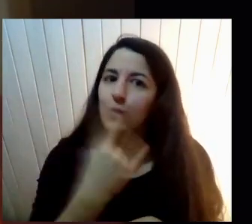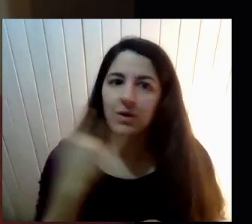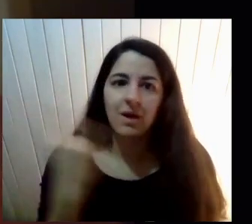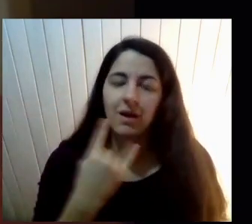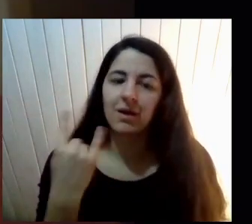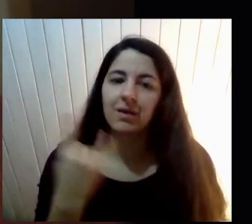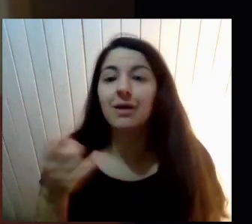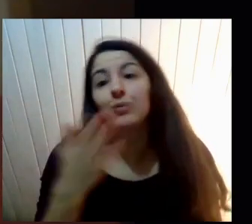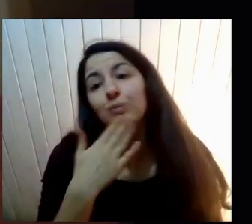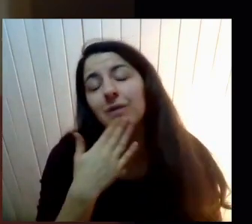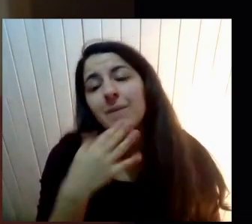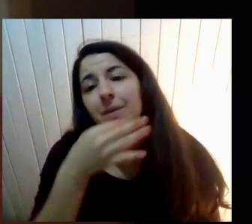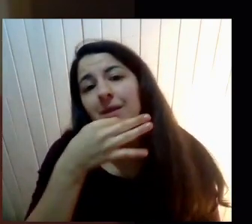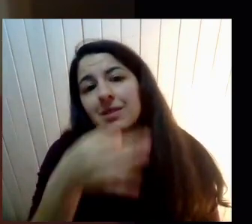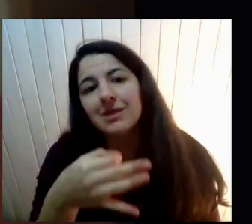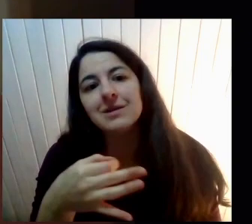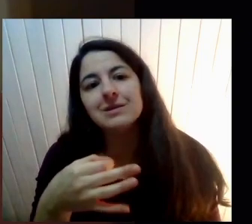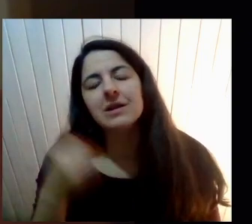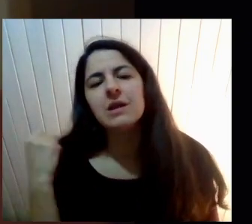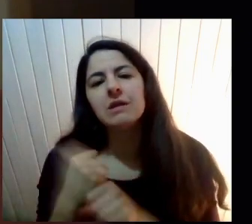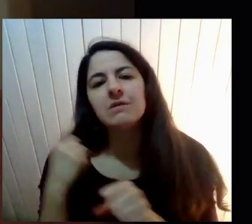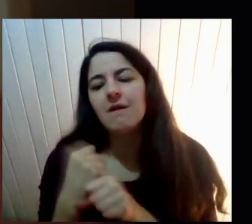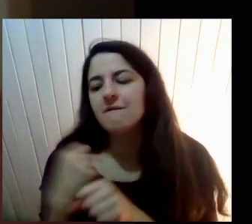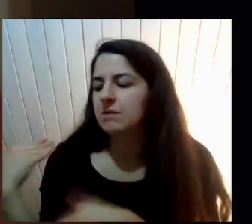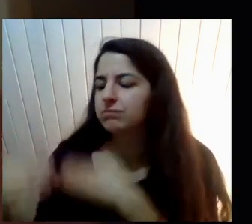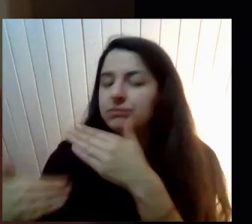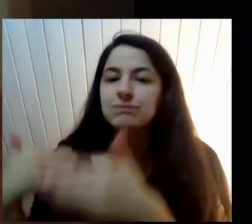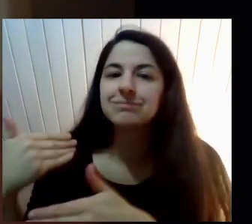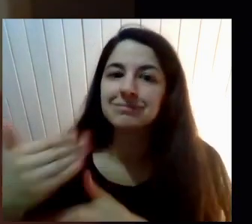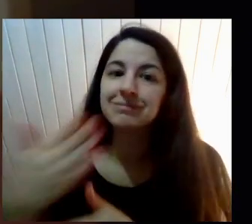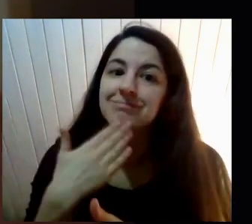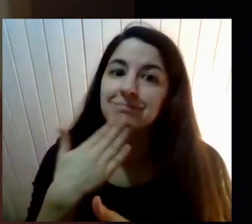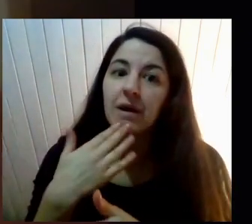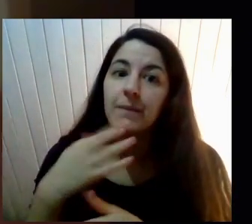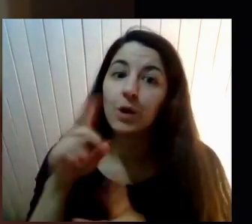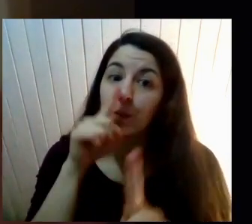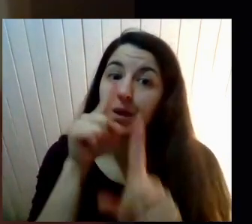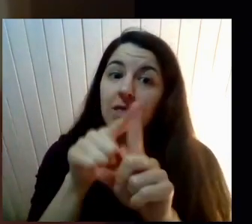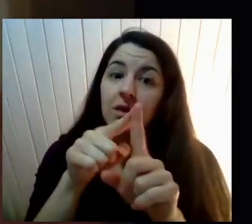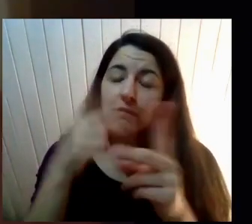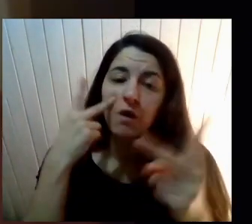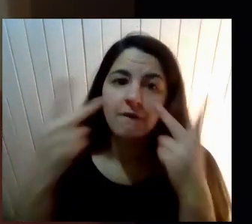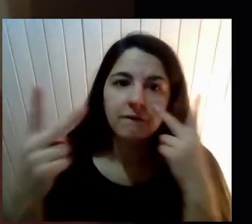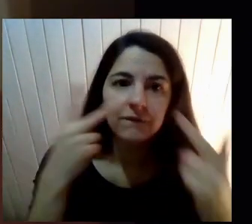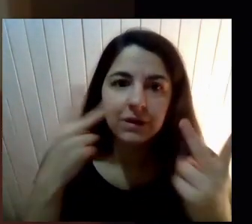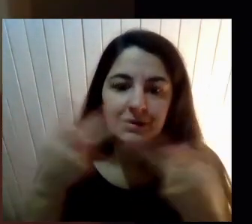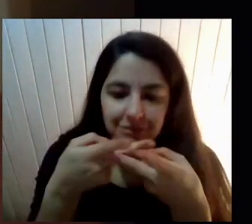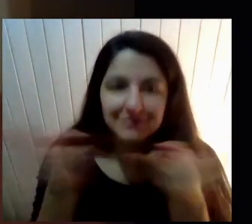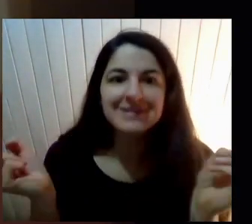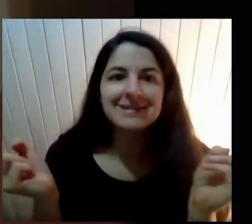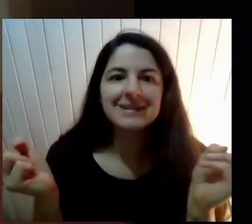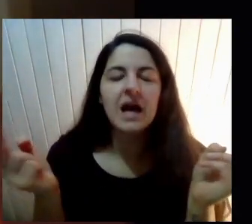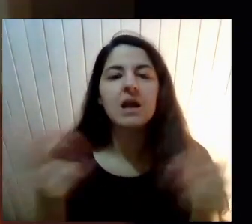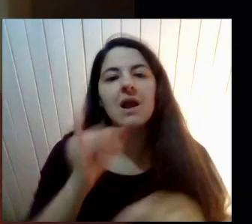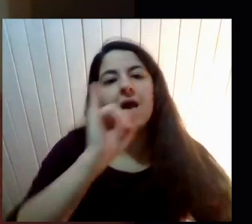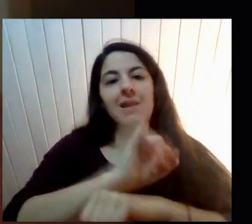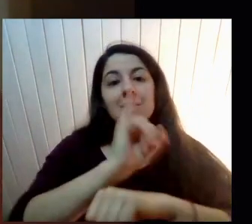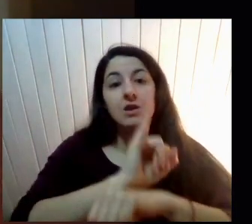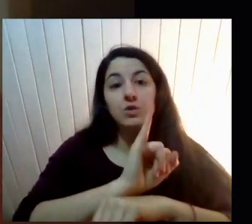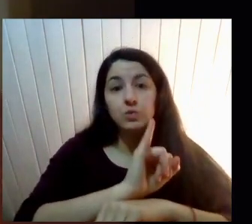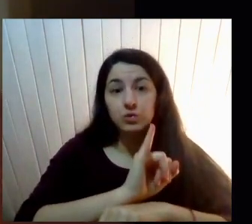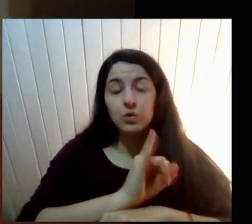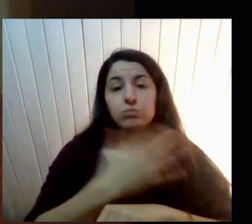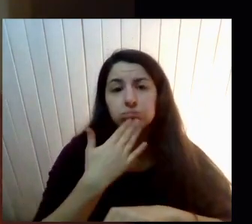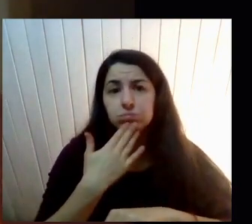mencionas Está trabajándose Y la idea también Es visibilizar Lo que se está haciendo Ahora desde lo institucional ¿Cierto? Que es también Una lucha Que